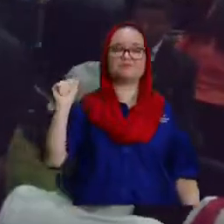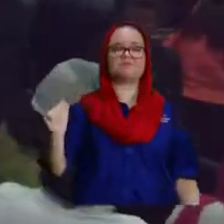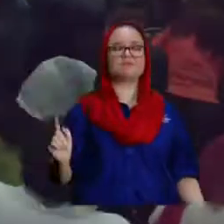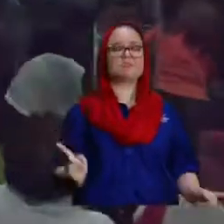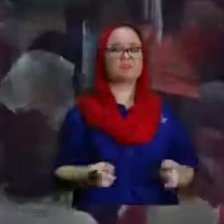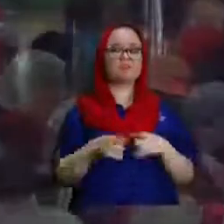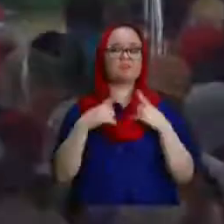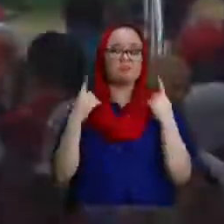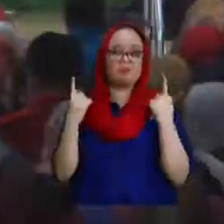vivo que amado